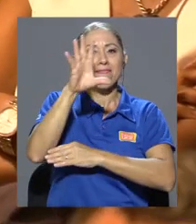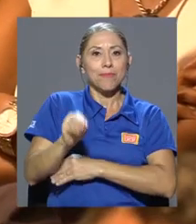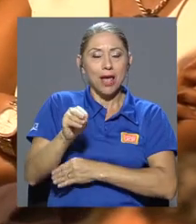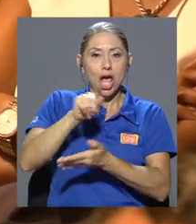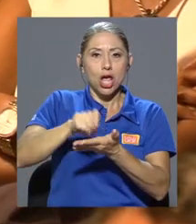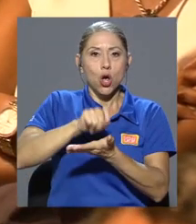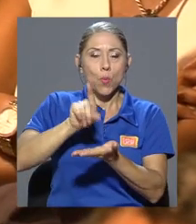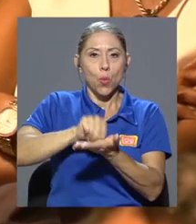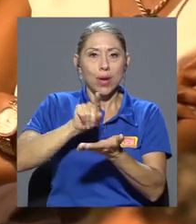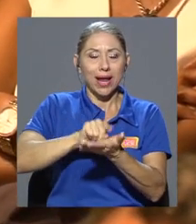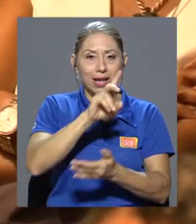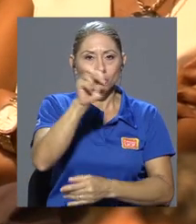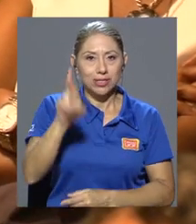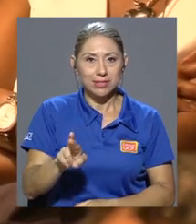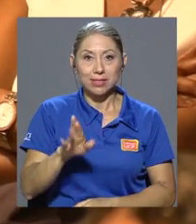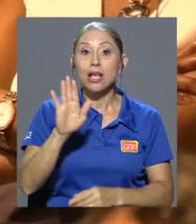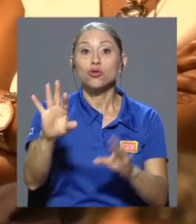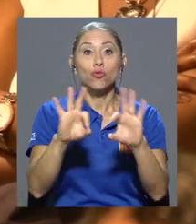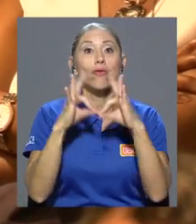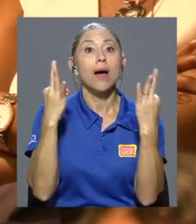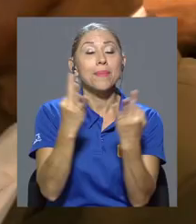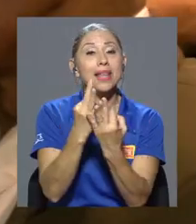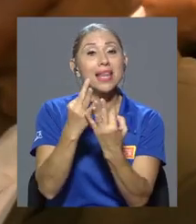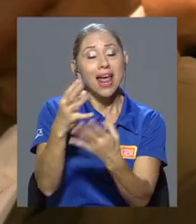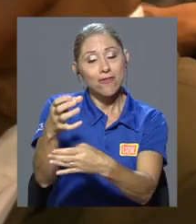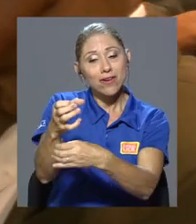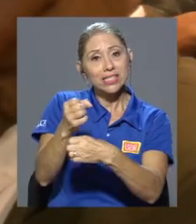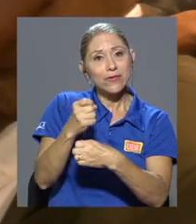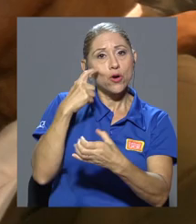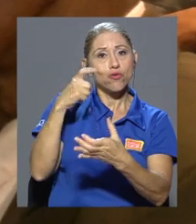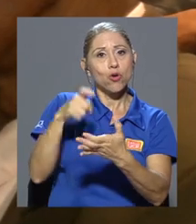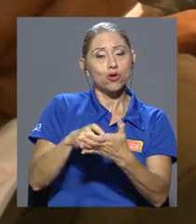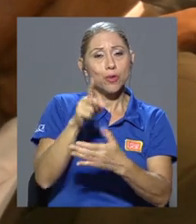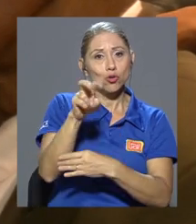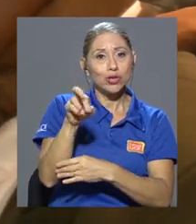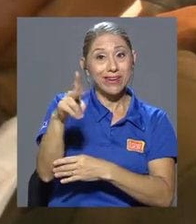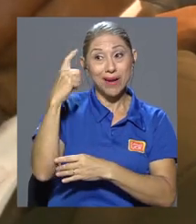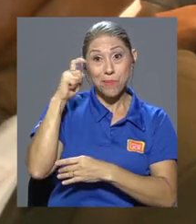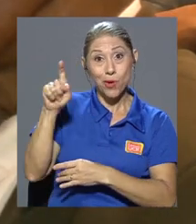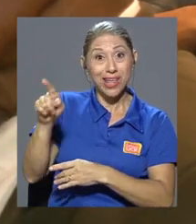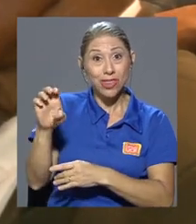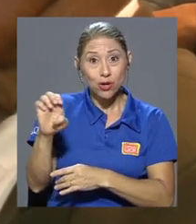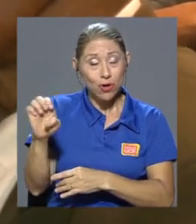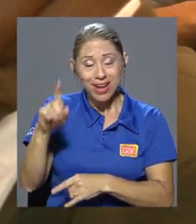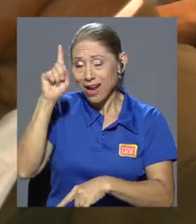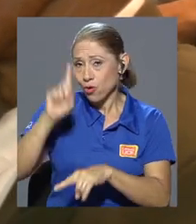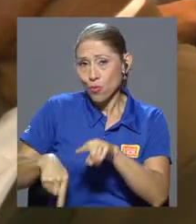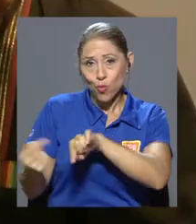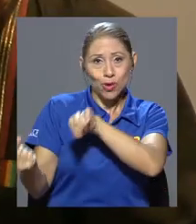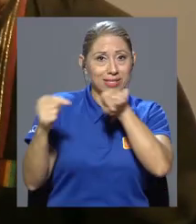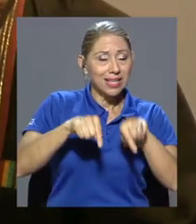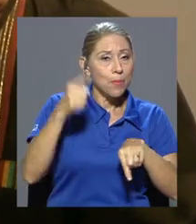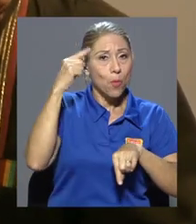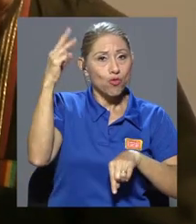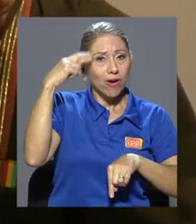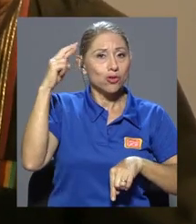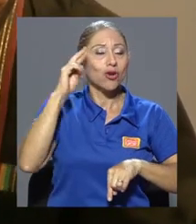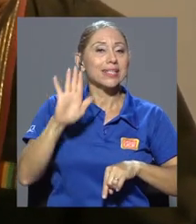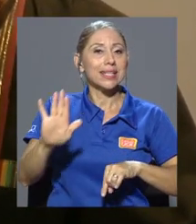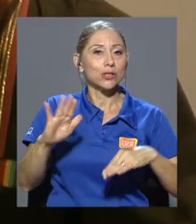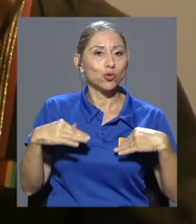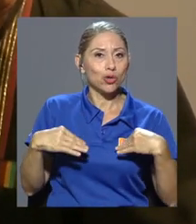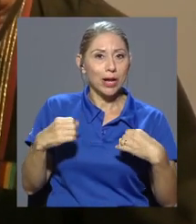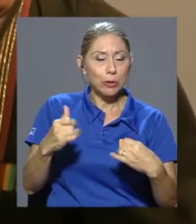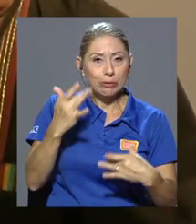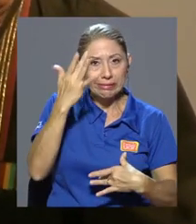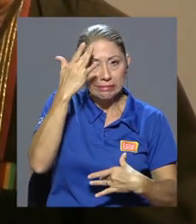Costa Rica. Su familia recibió el reconocimiento de la UCR, ya que doña Eulalia no pudo asistir por razones de salud.